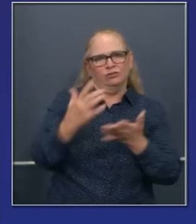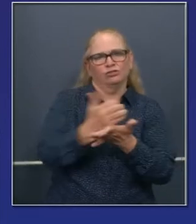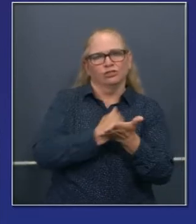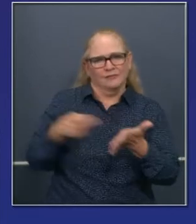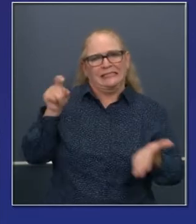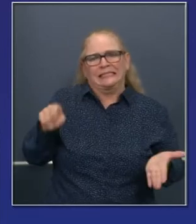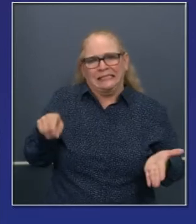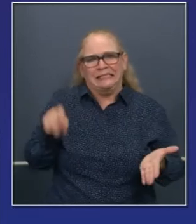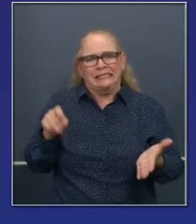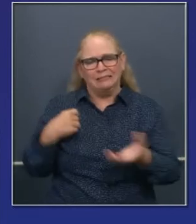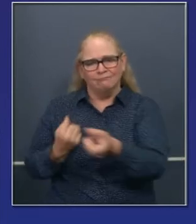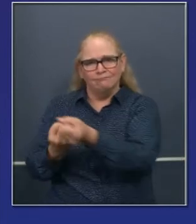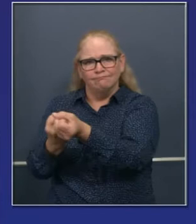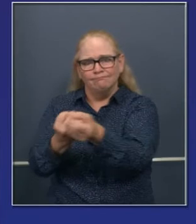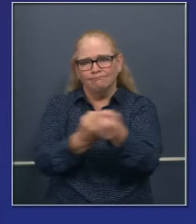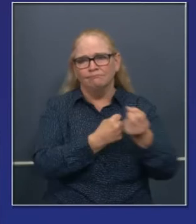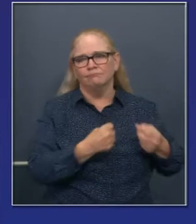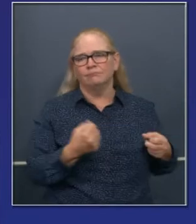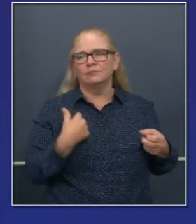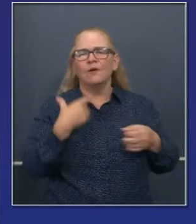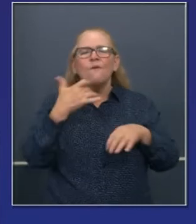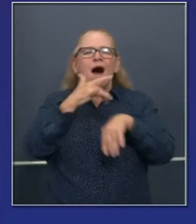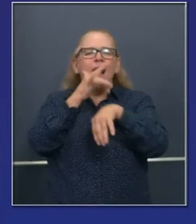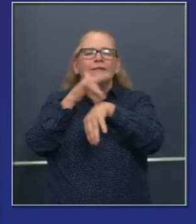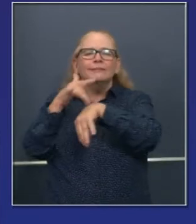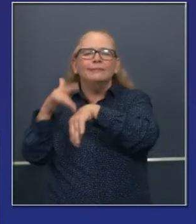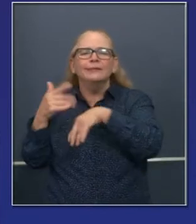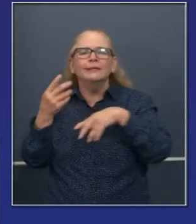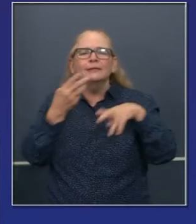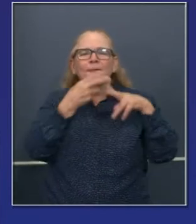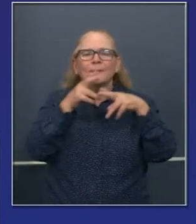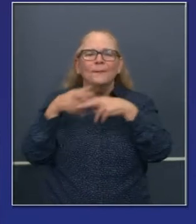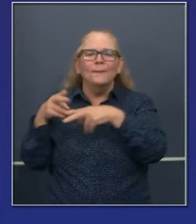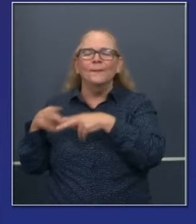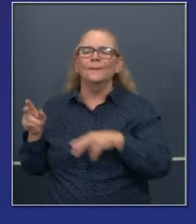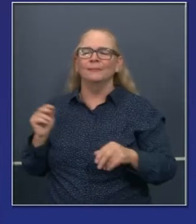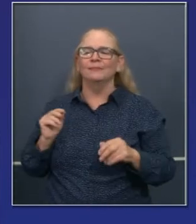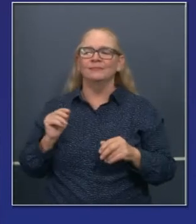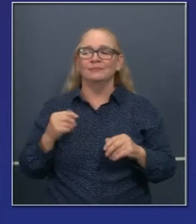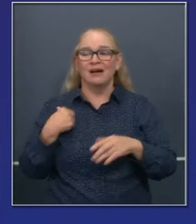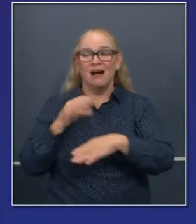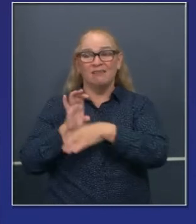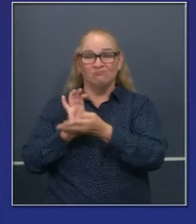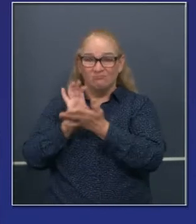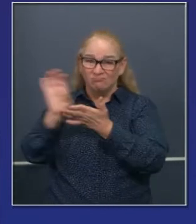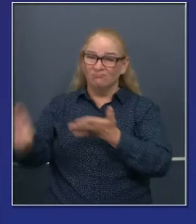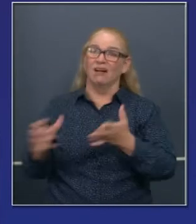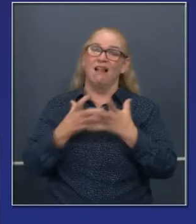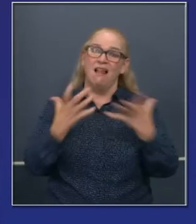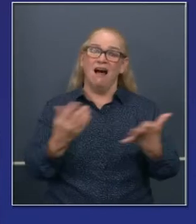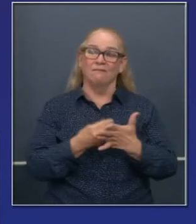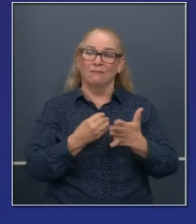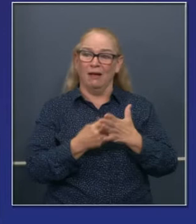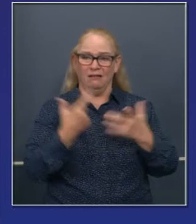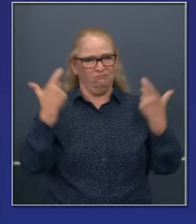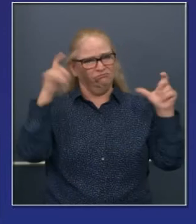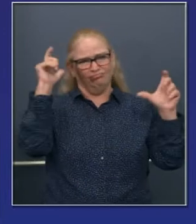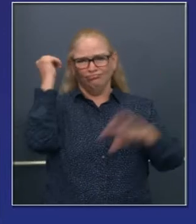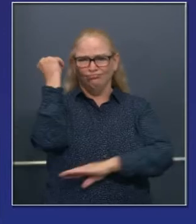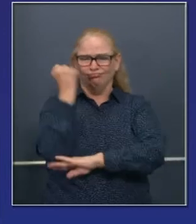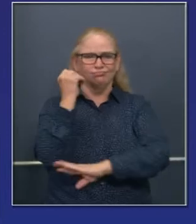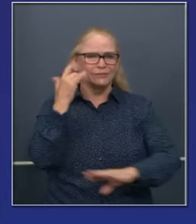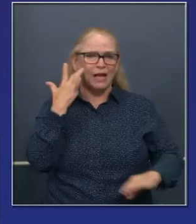últimos 24 meses y pensé que era importante mencionarlo, que hemos avanzado más de mil millones de dólares. Esto es sin precedentes en California